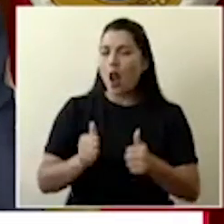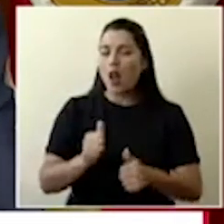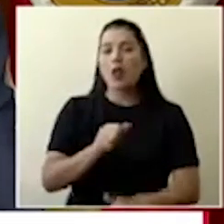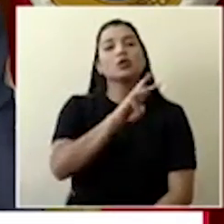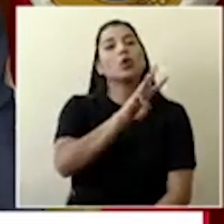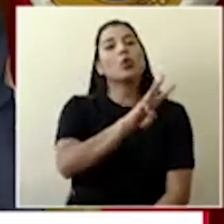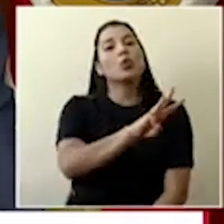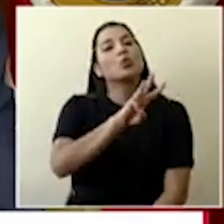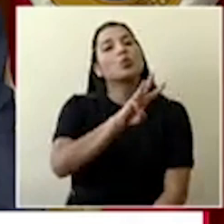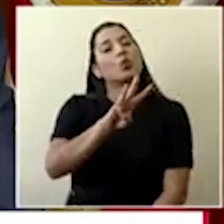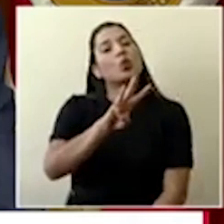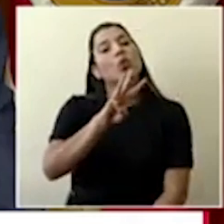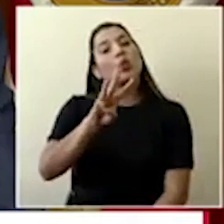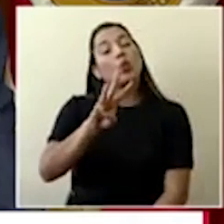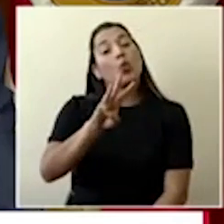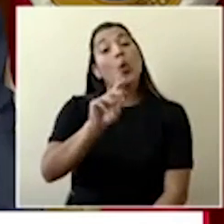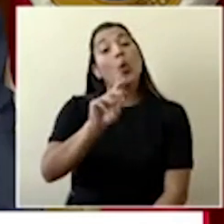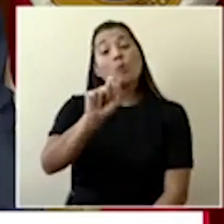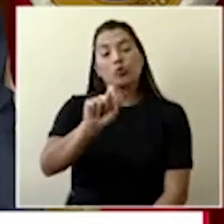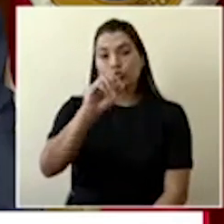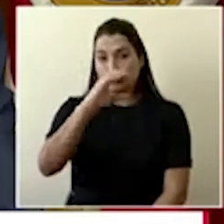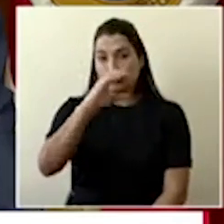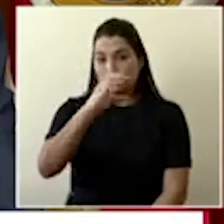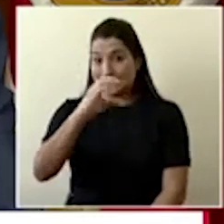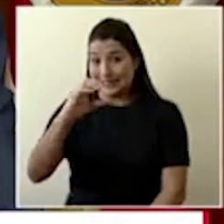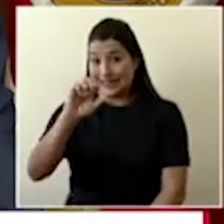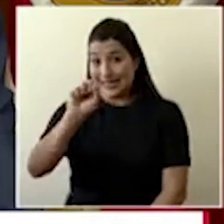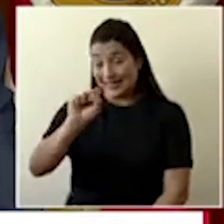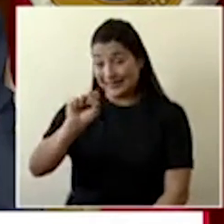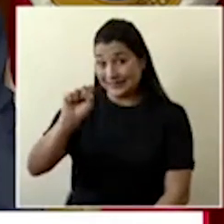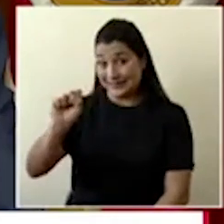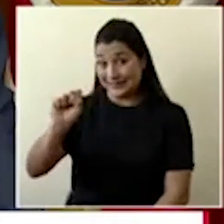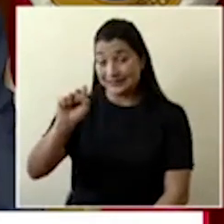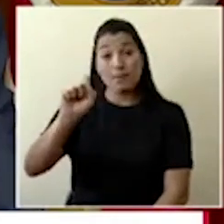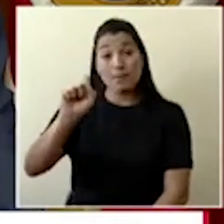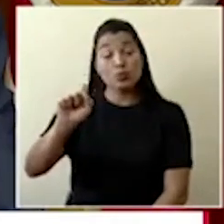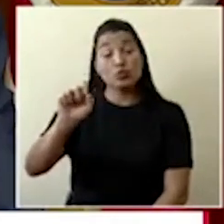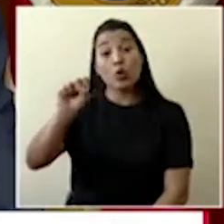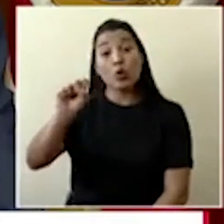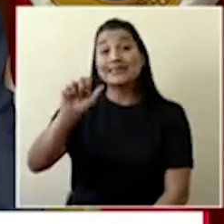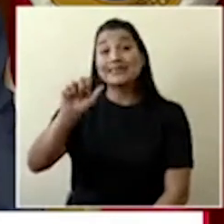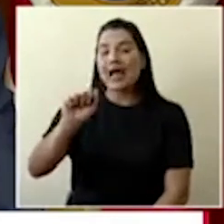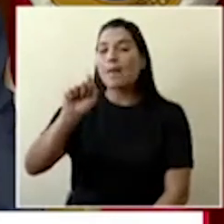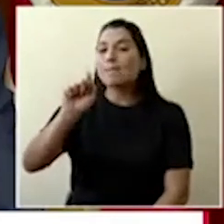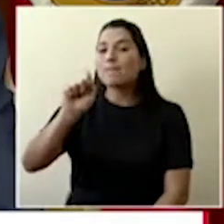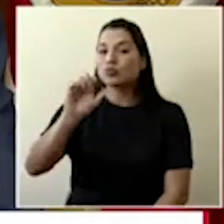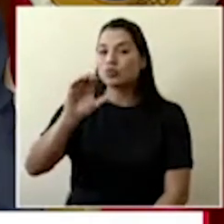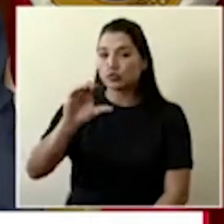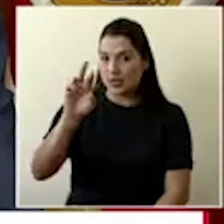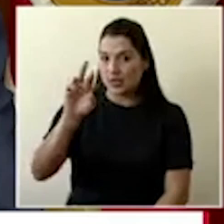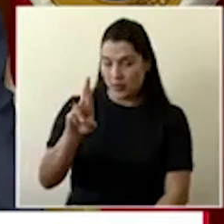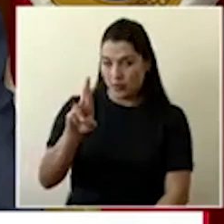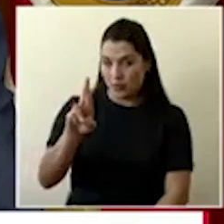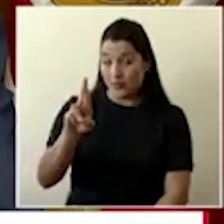.ccss.sa.cr